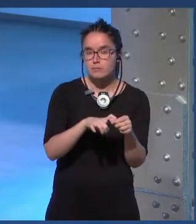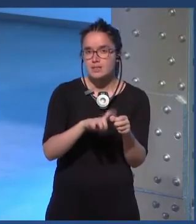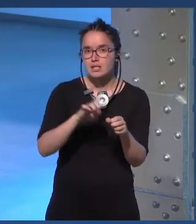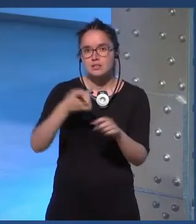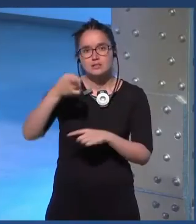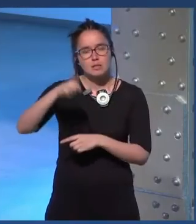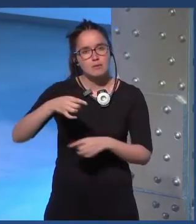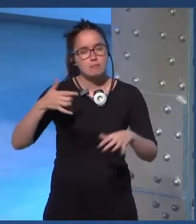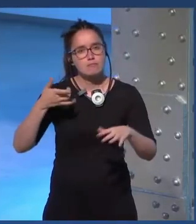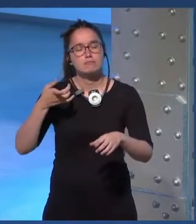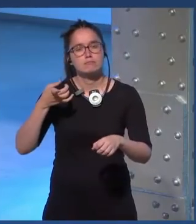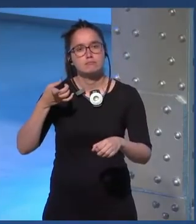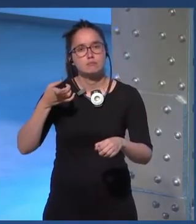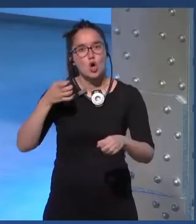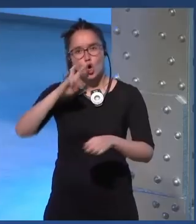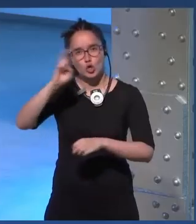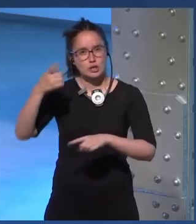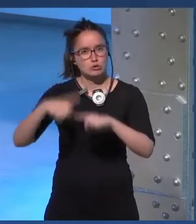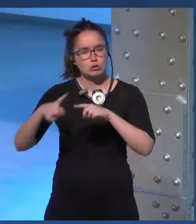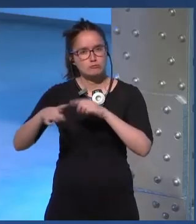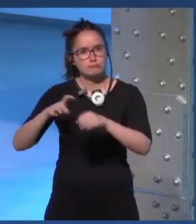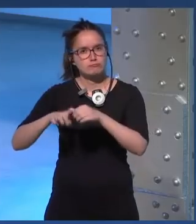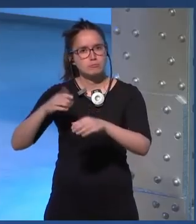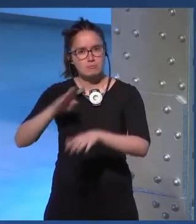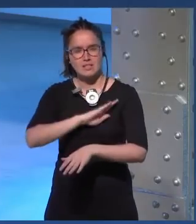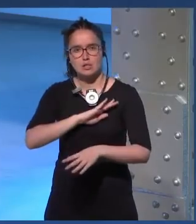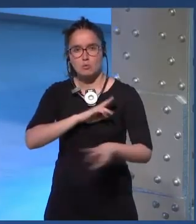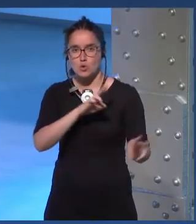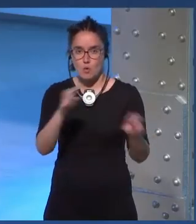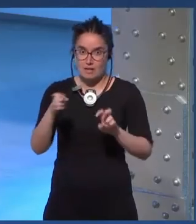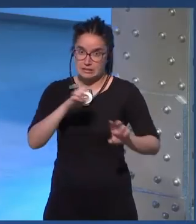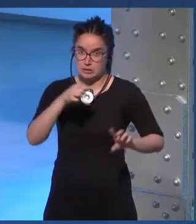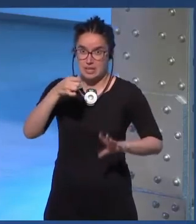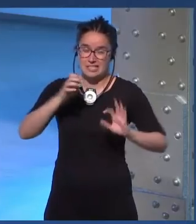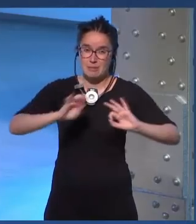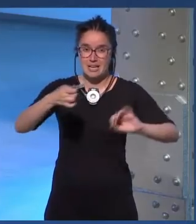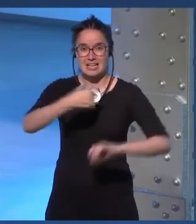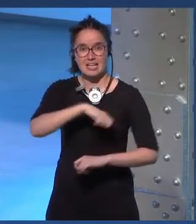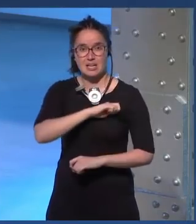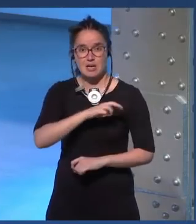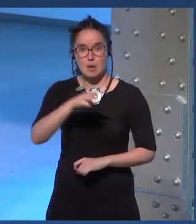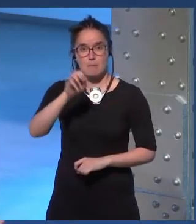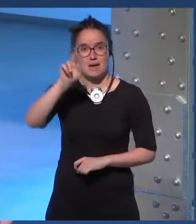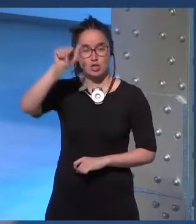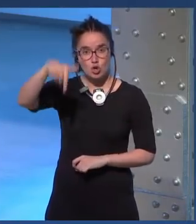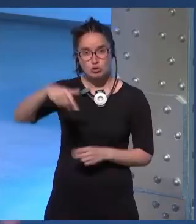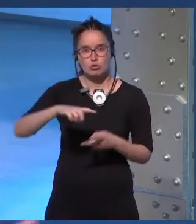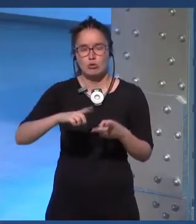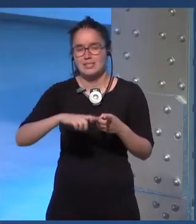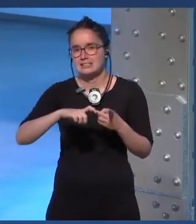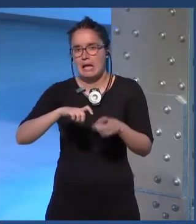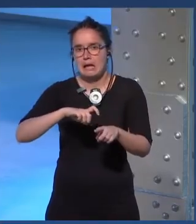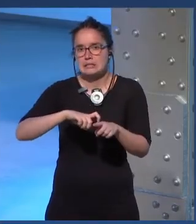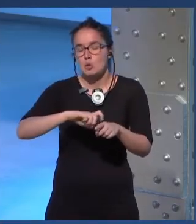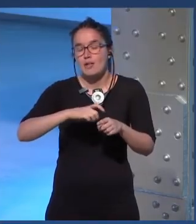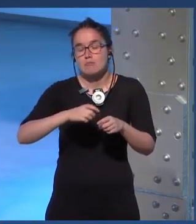también es muy activa con otras cositas que a lo mejor son un poco más novedosas sobre todo aquí en España como puede ser Patreon o este tipo